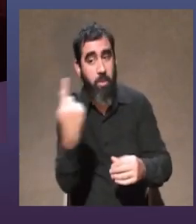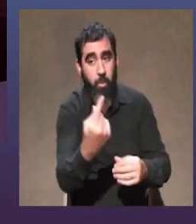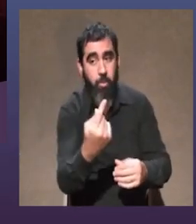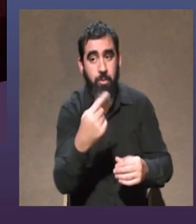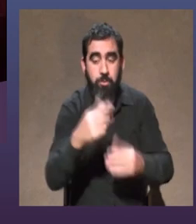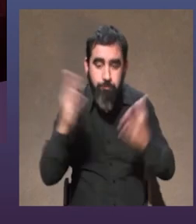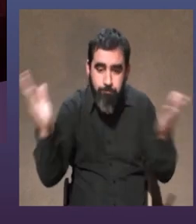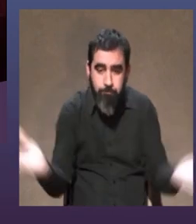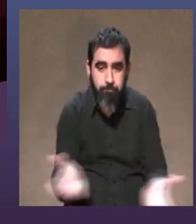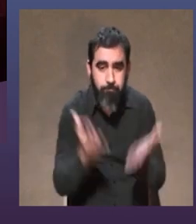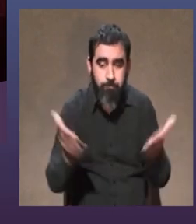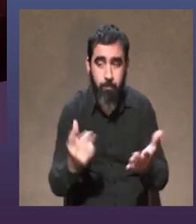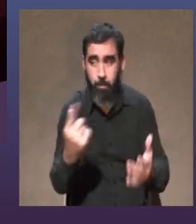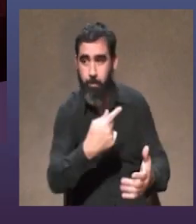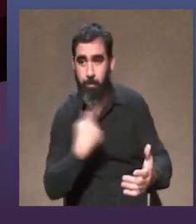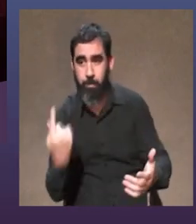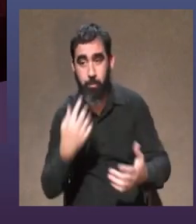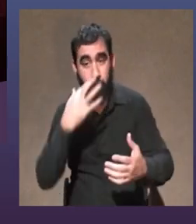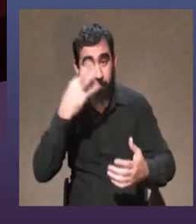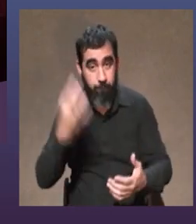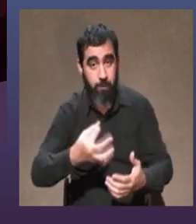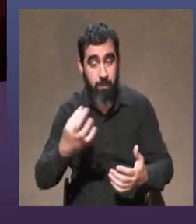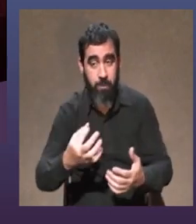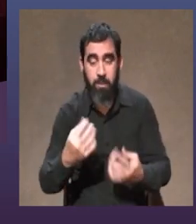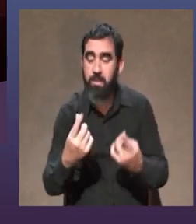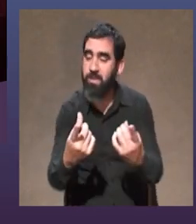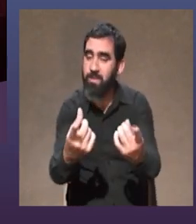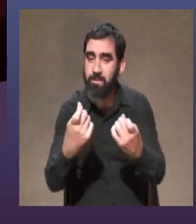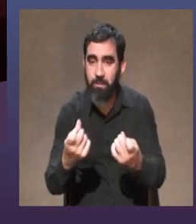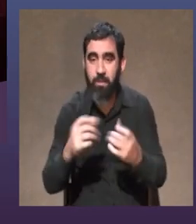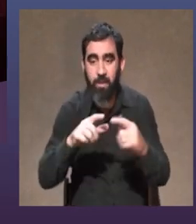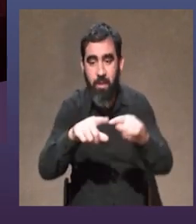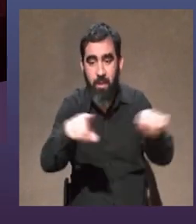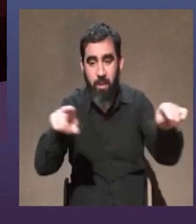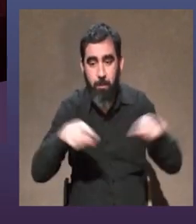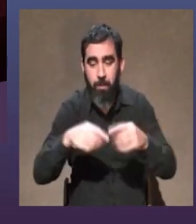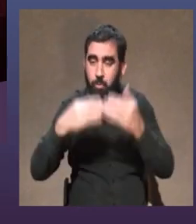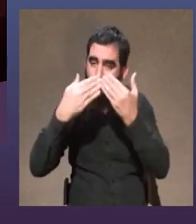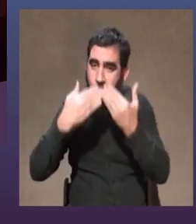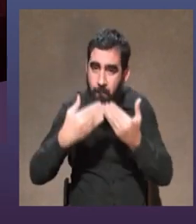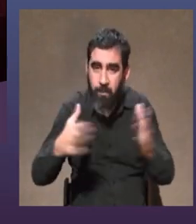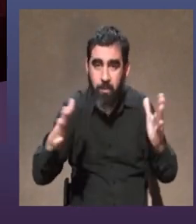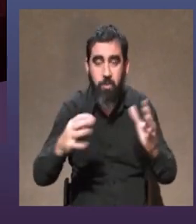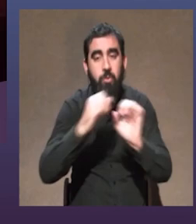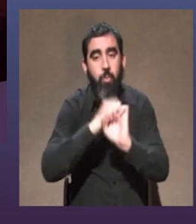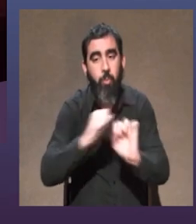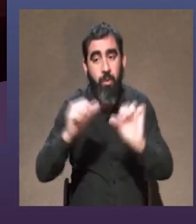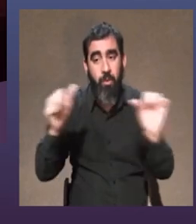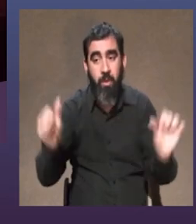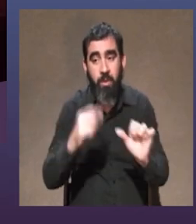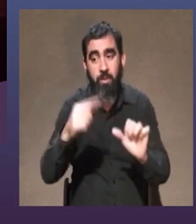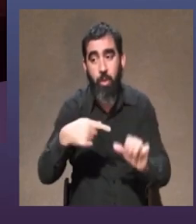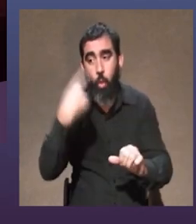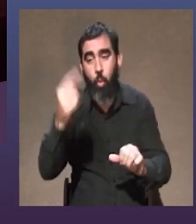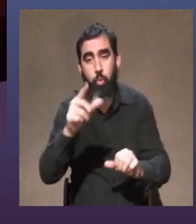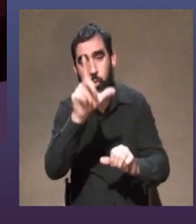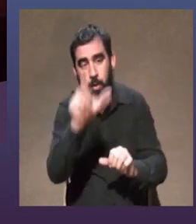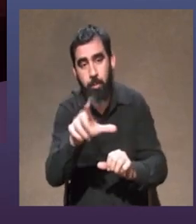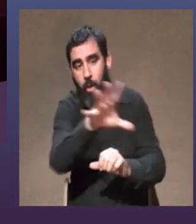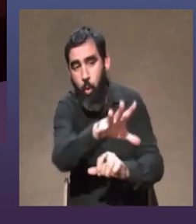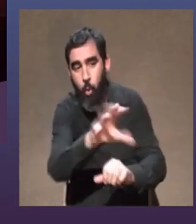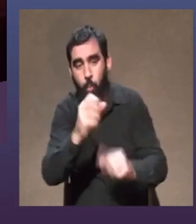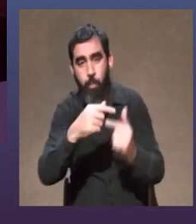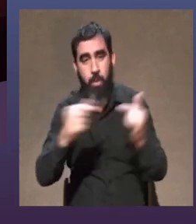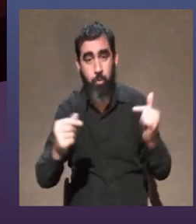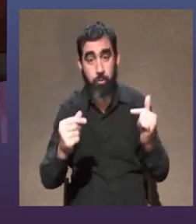me parece que es tan motivador para nosotros y la necesidad de un espacio abierto constante de poder tomar lo del otro